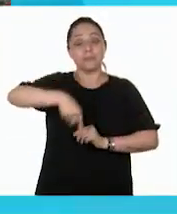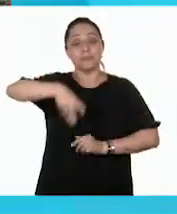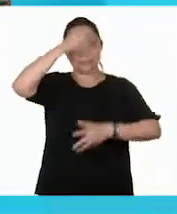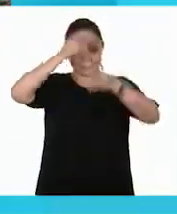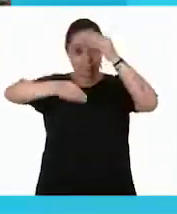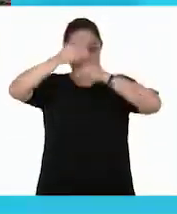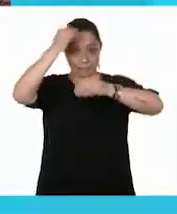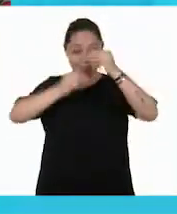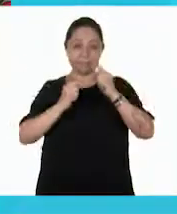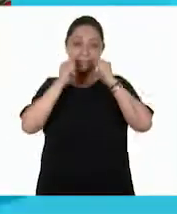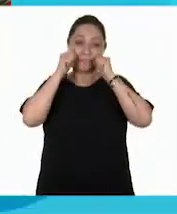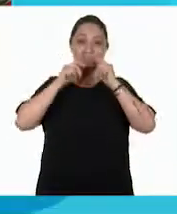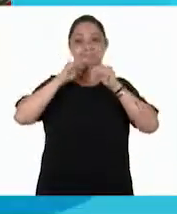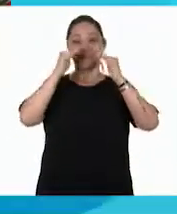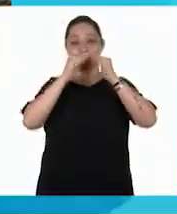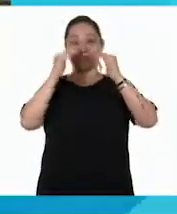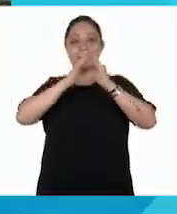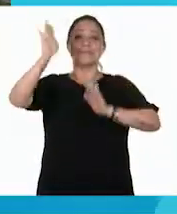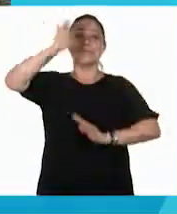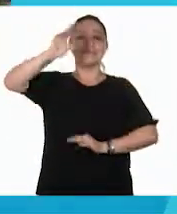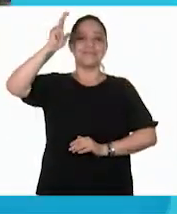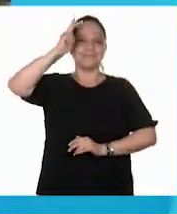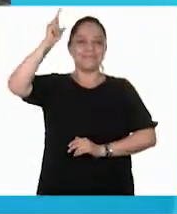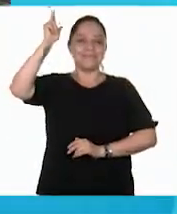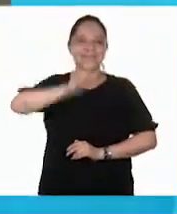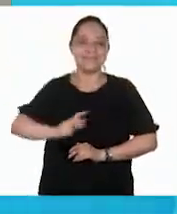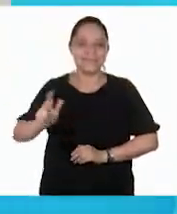casa. ¡Saludos desde Nixmiquilpan y algo!